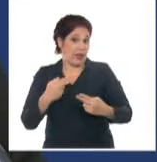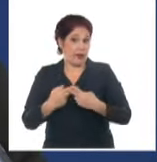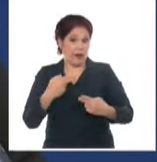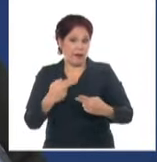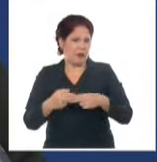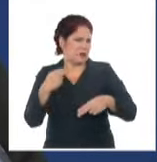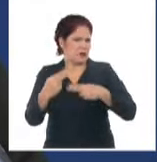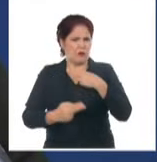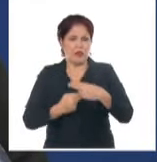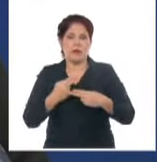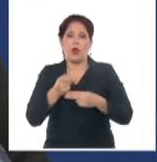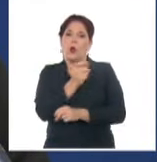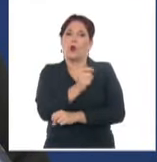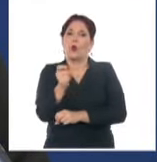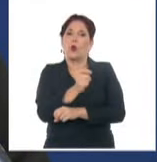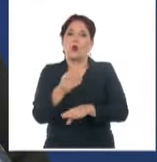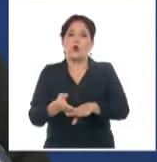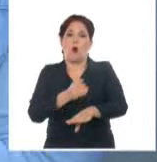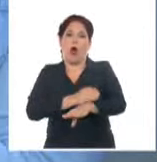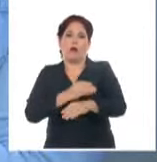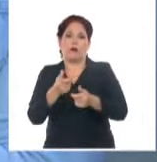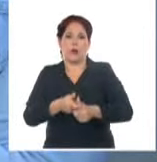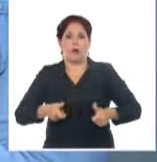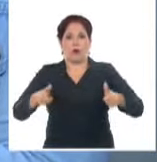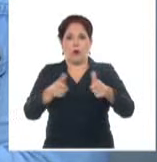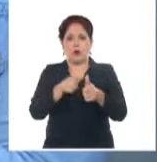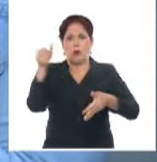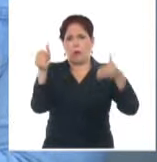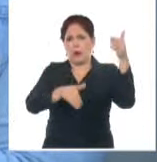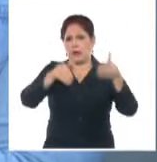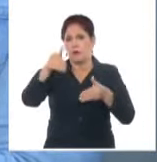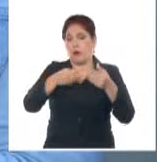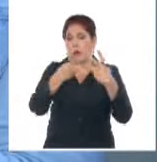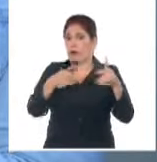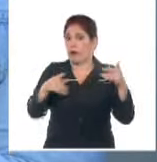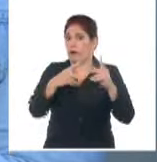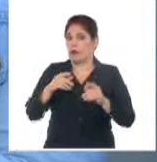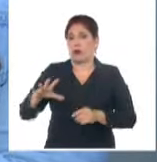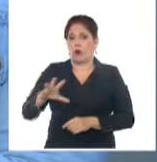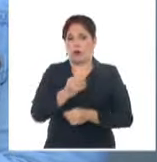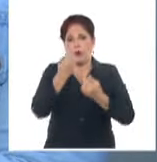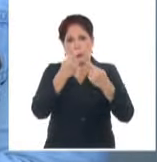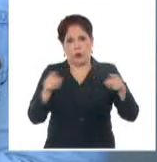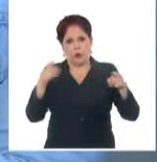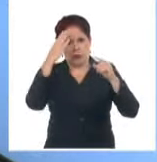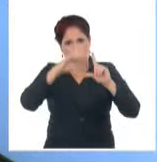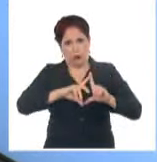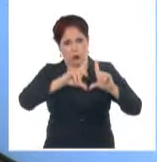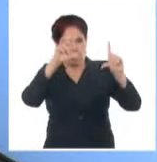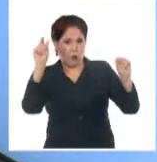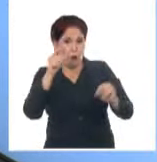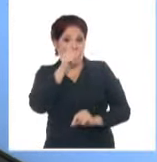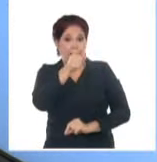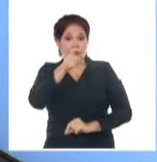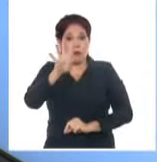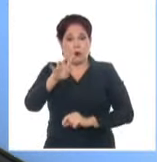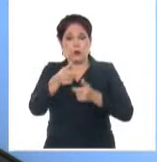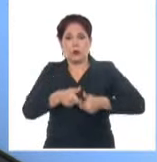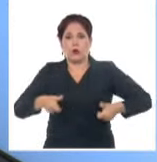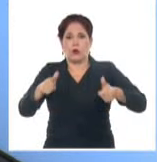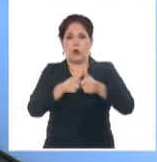desarrollaron los cursos precongreso con la asistencia de académicos de todo el país. El 14º Congreso